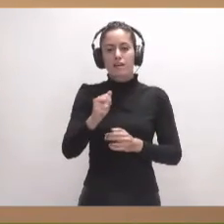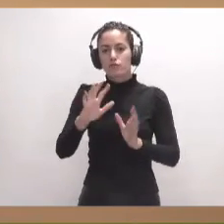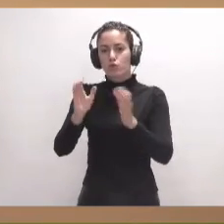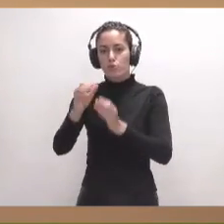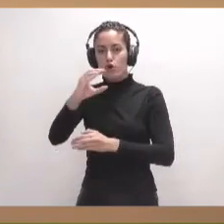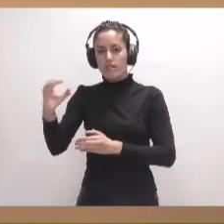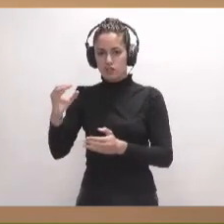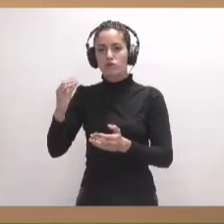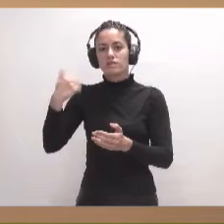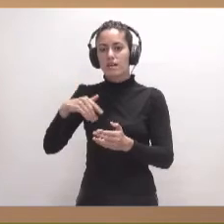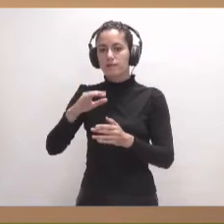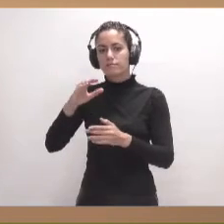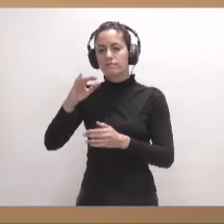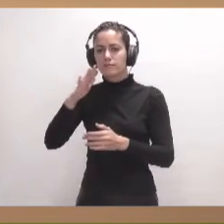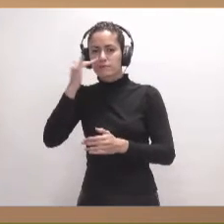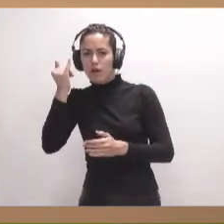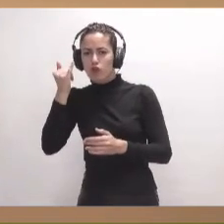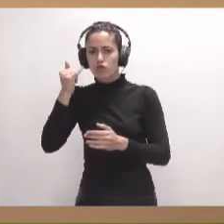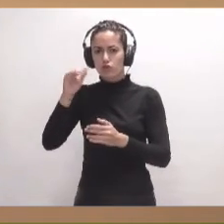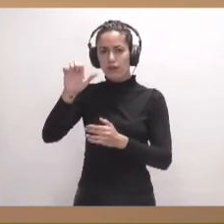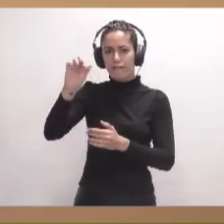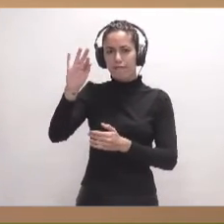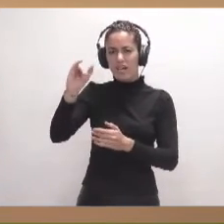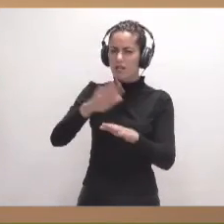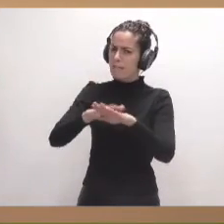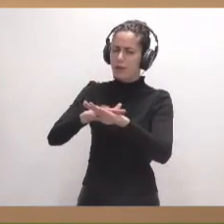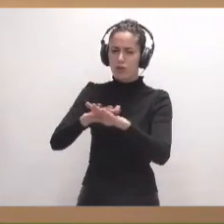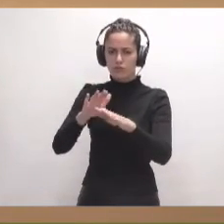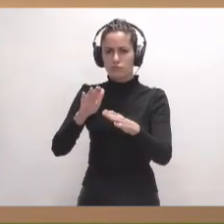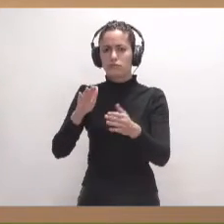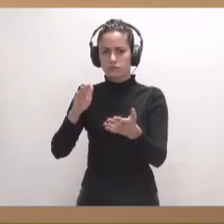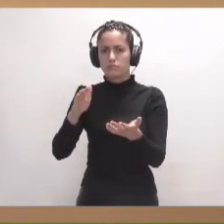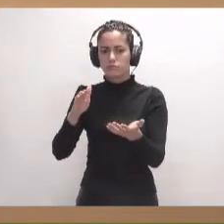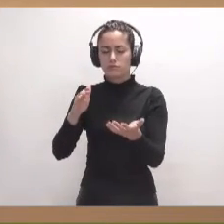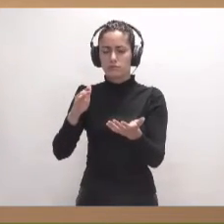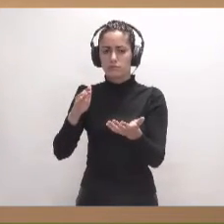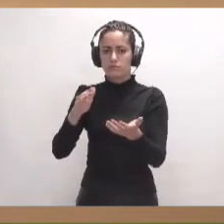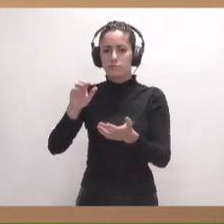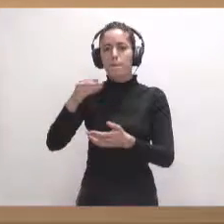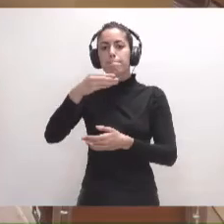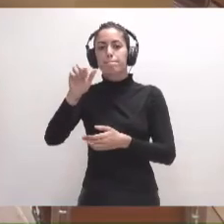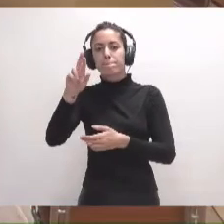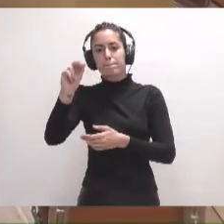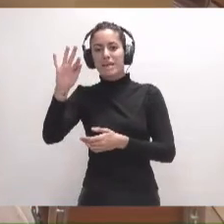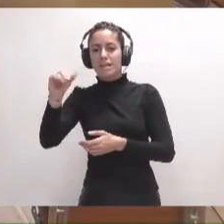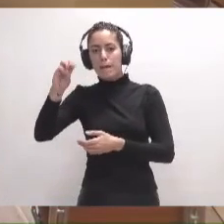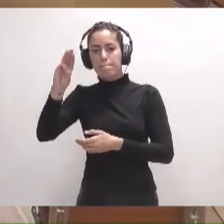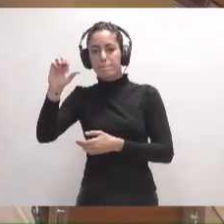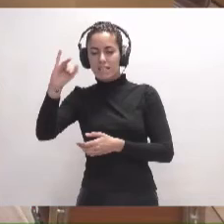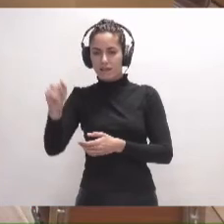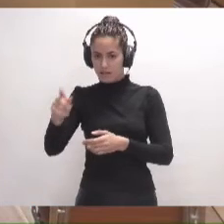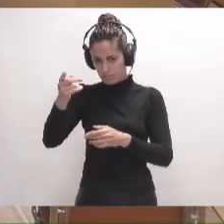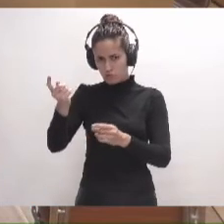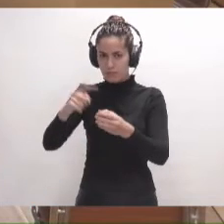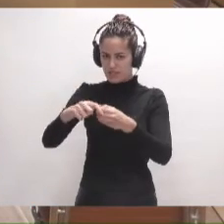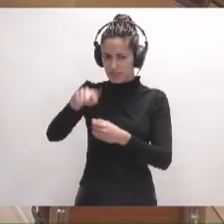sé si don Carlos Alonso, don Efraín quiere... No. Ay, disculpe. Berta. Berta Pérez. Intervines tú. Intervines Intervines tú